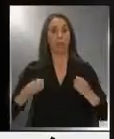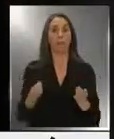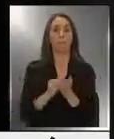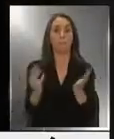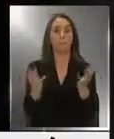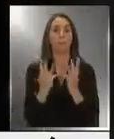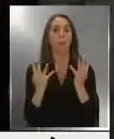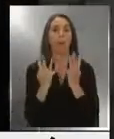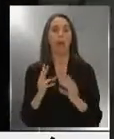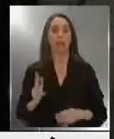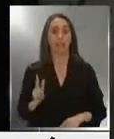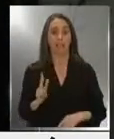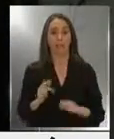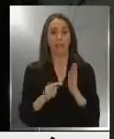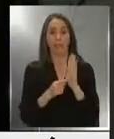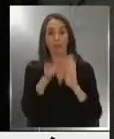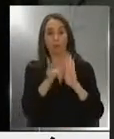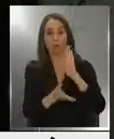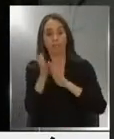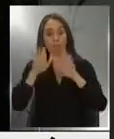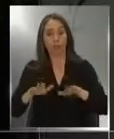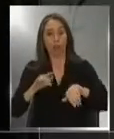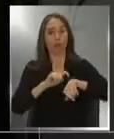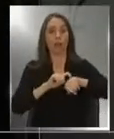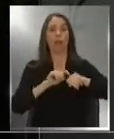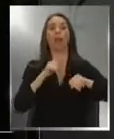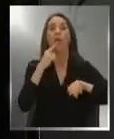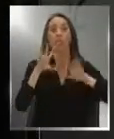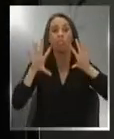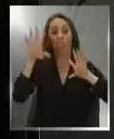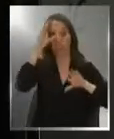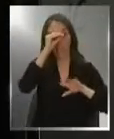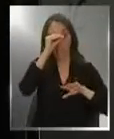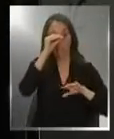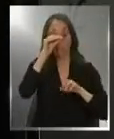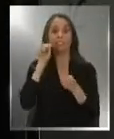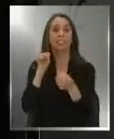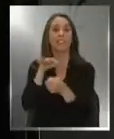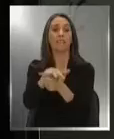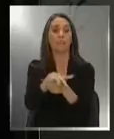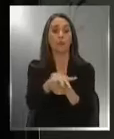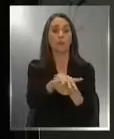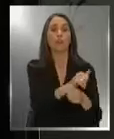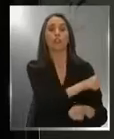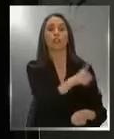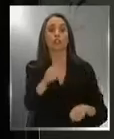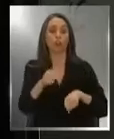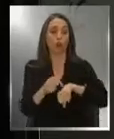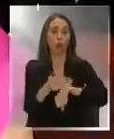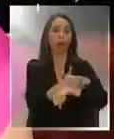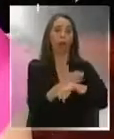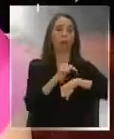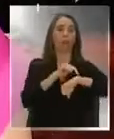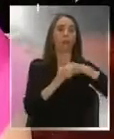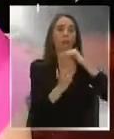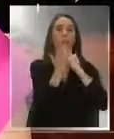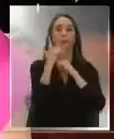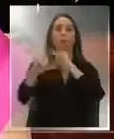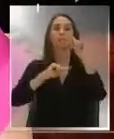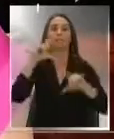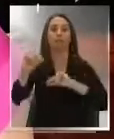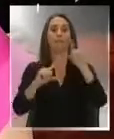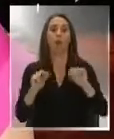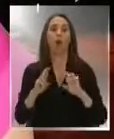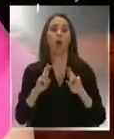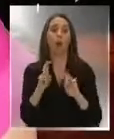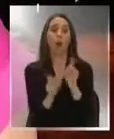clientela. Cuando el toque de queda estaba a las 10 de la noche influía, porque todo el mundo se iba más temprano. Ojalá que de a